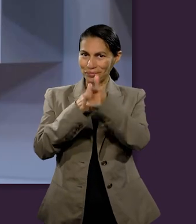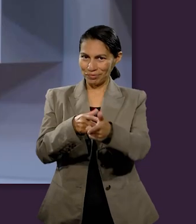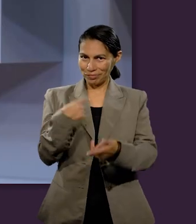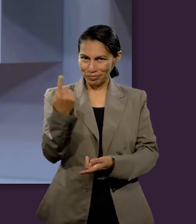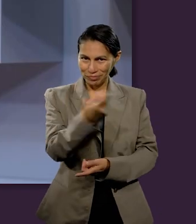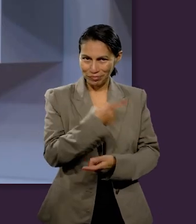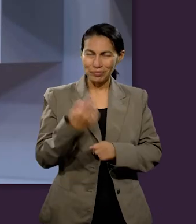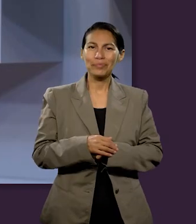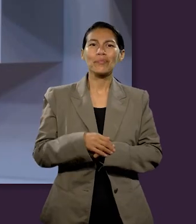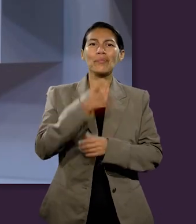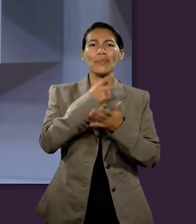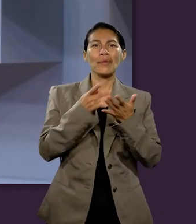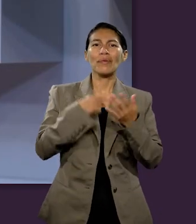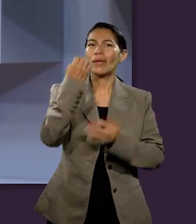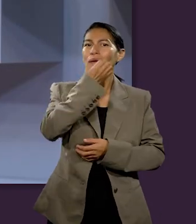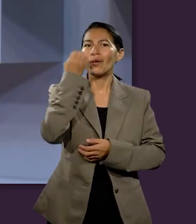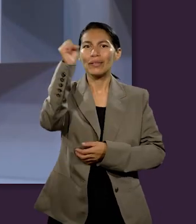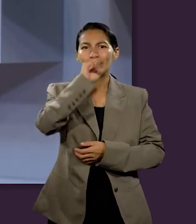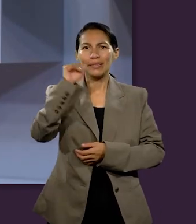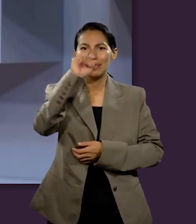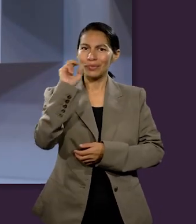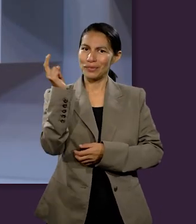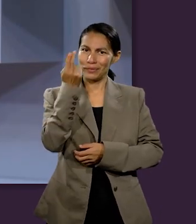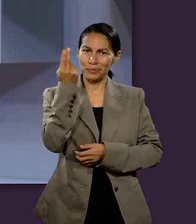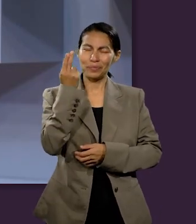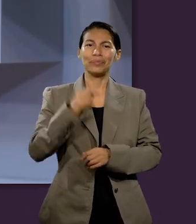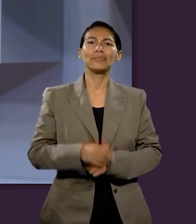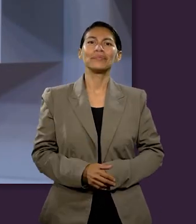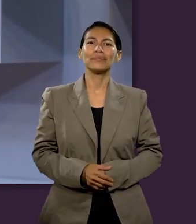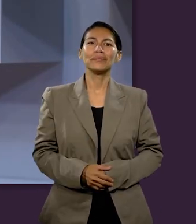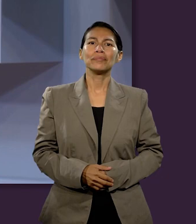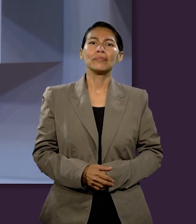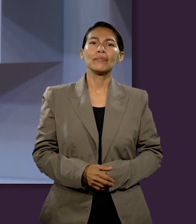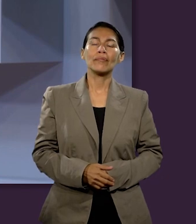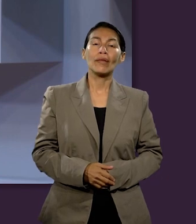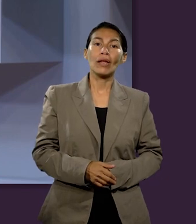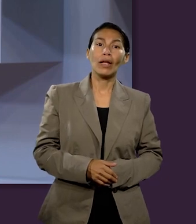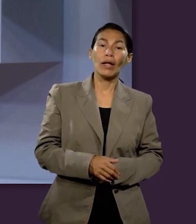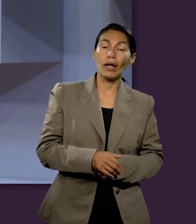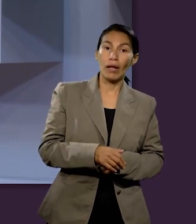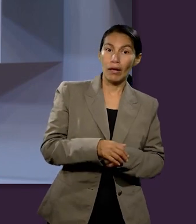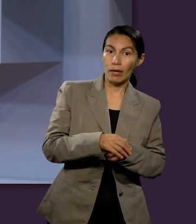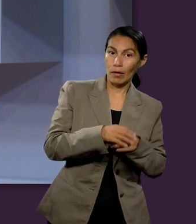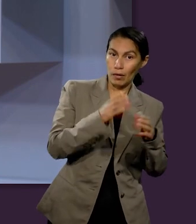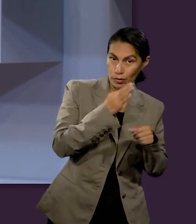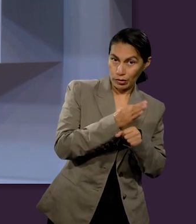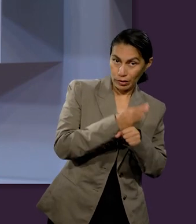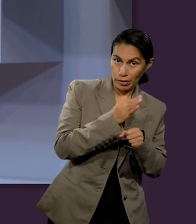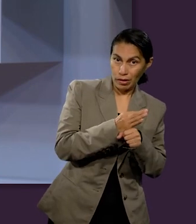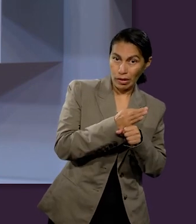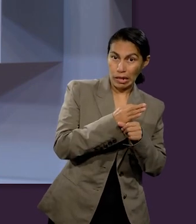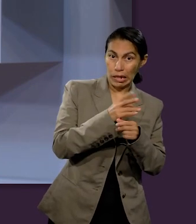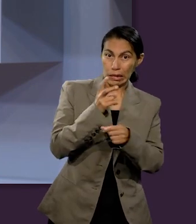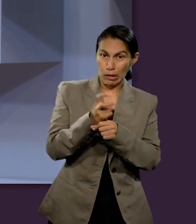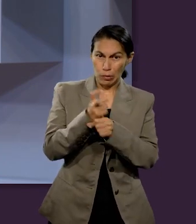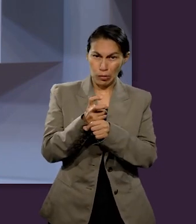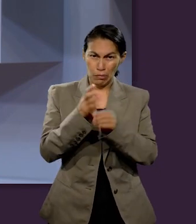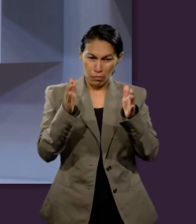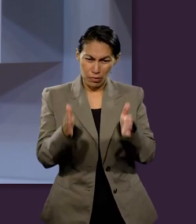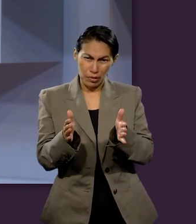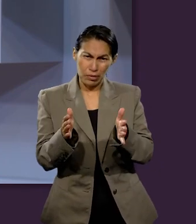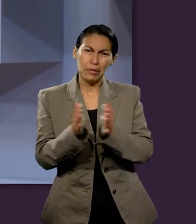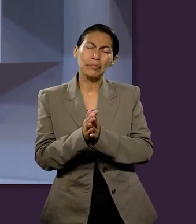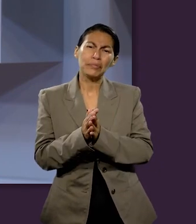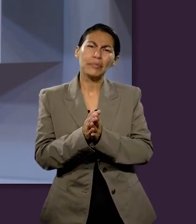Gracias por continuar con nosotros en su programa de la Escuela Sabática Universitaria. Para esta segunda sección del programa